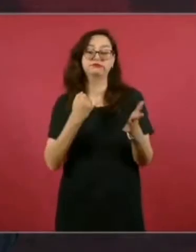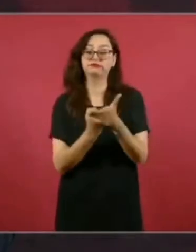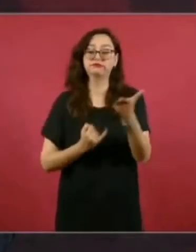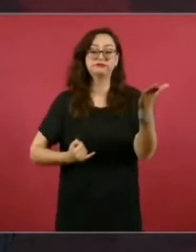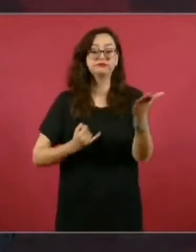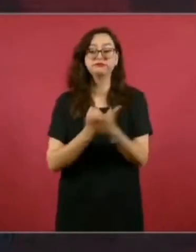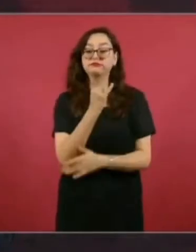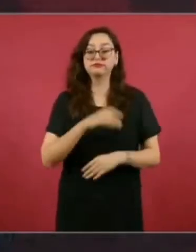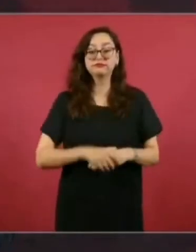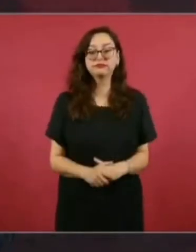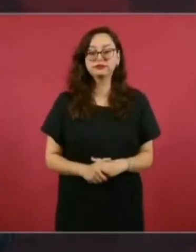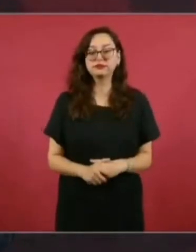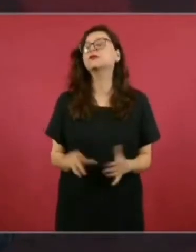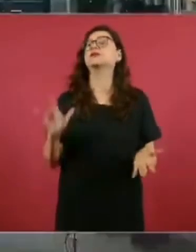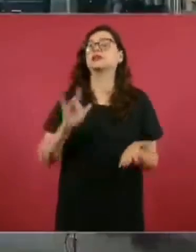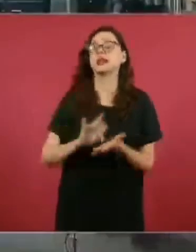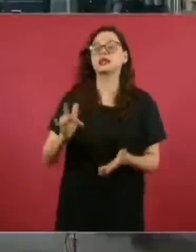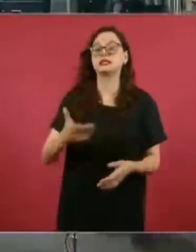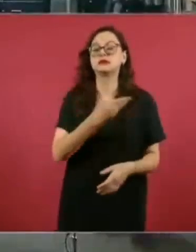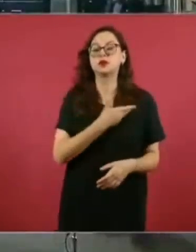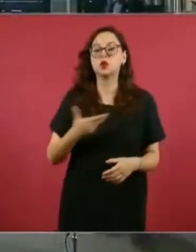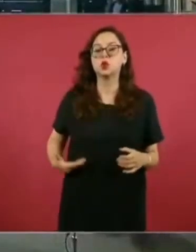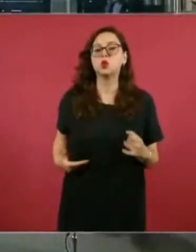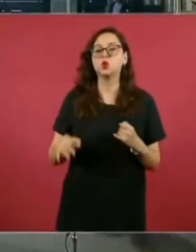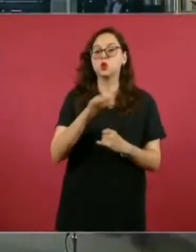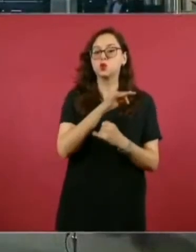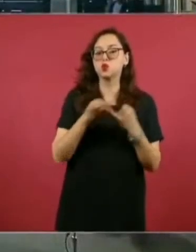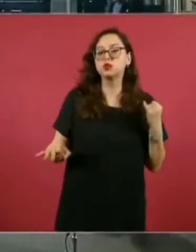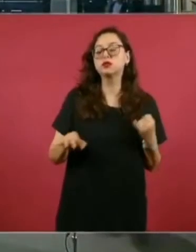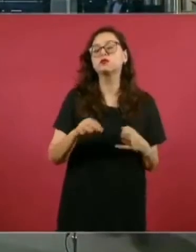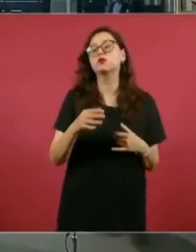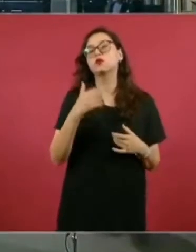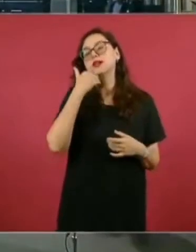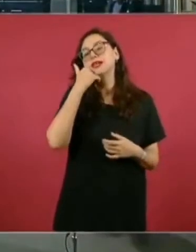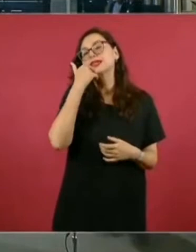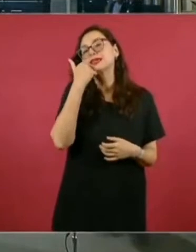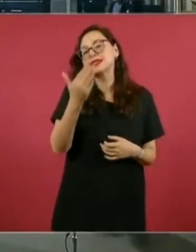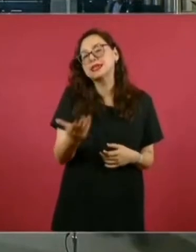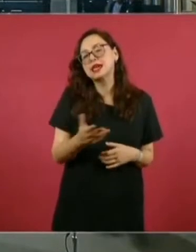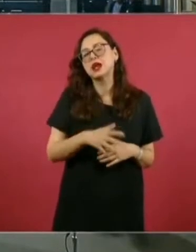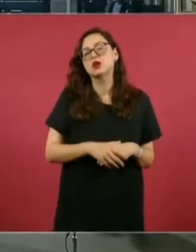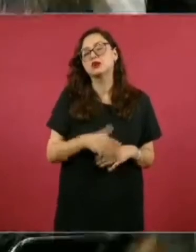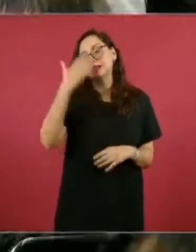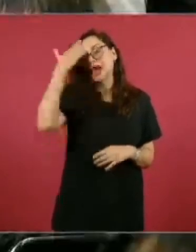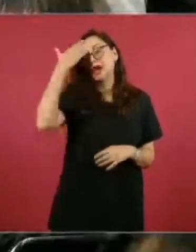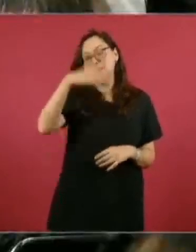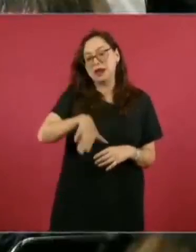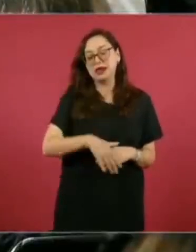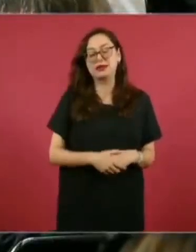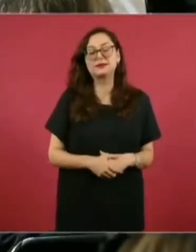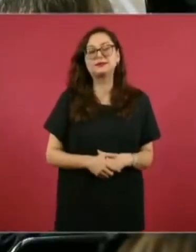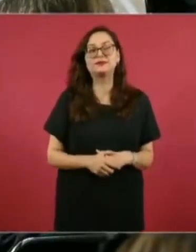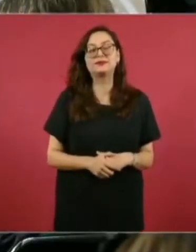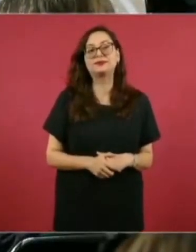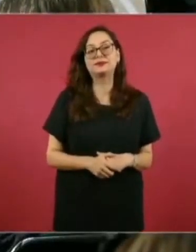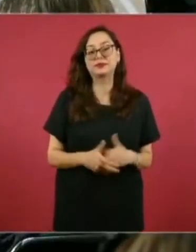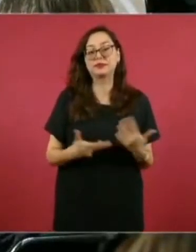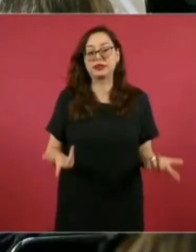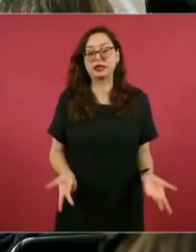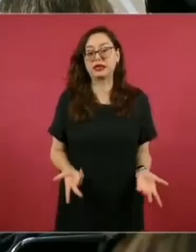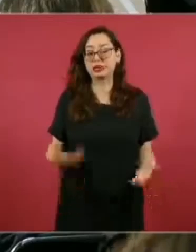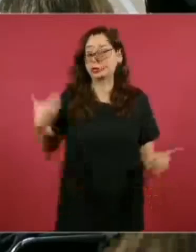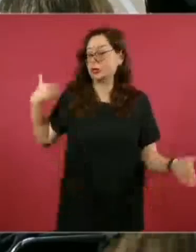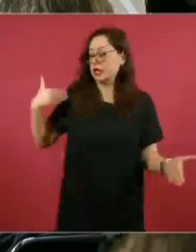Gracias, presidente. Finalmente, me gustaría conocer a su consideración. ¿Cuál le considera usted que son las tres mejores